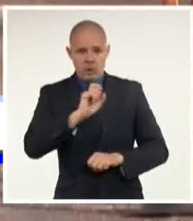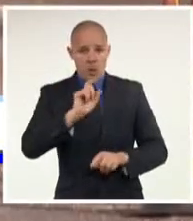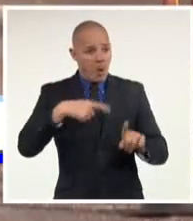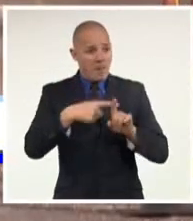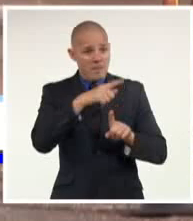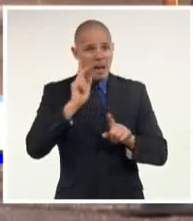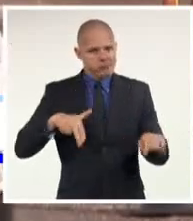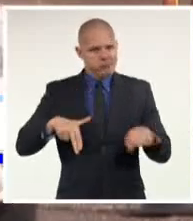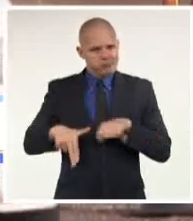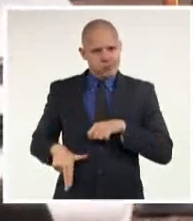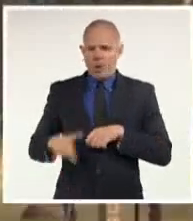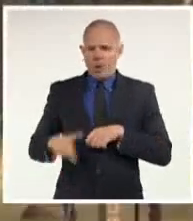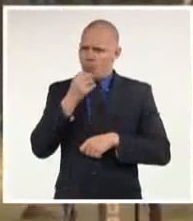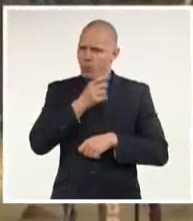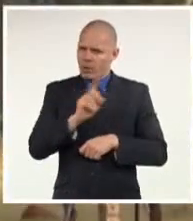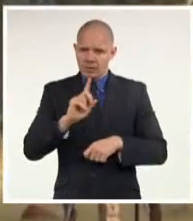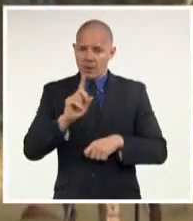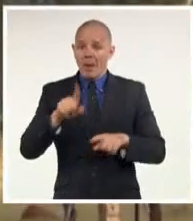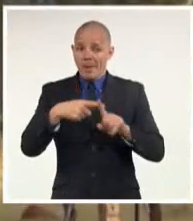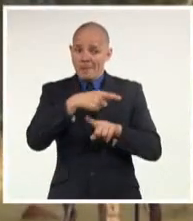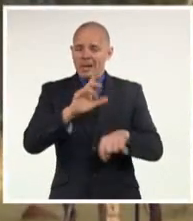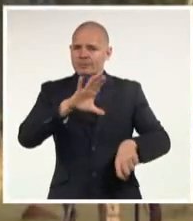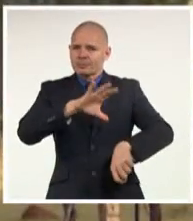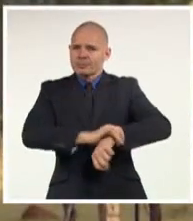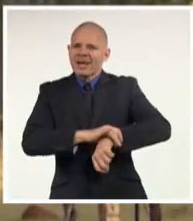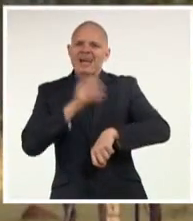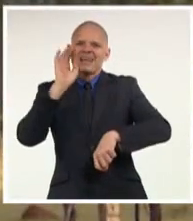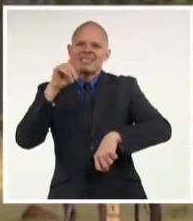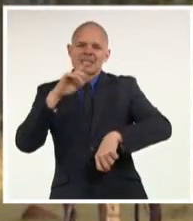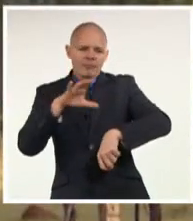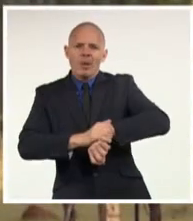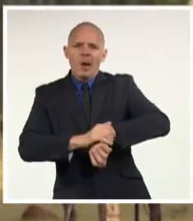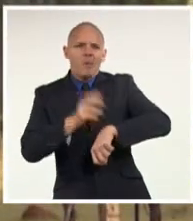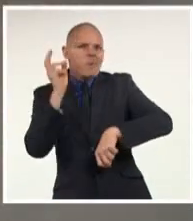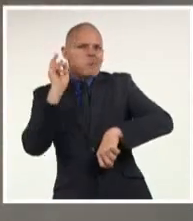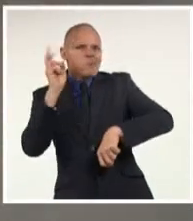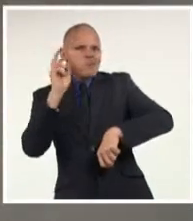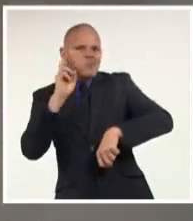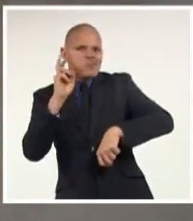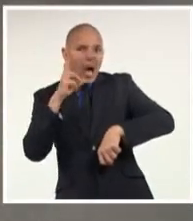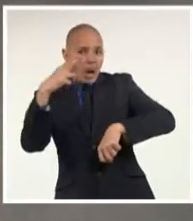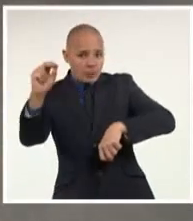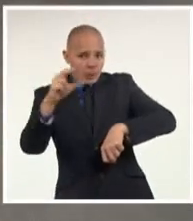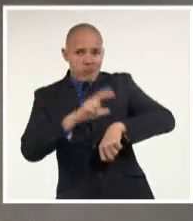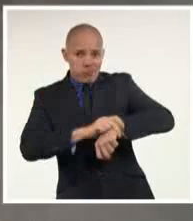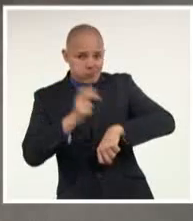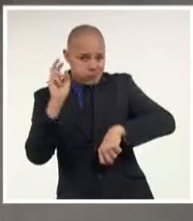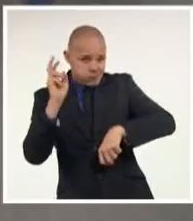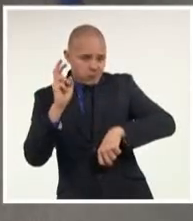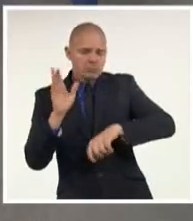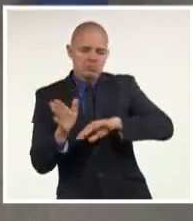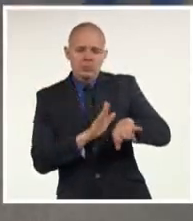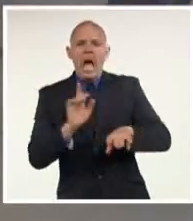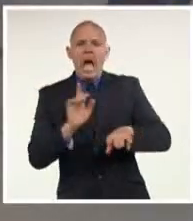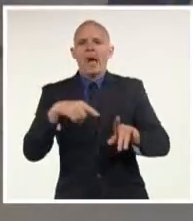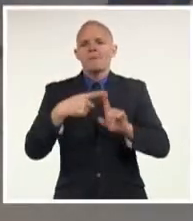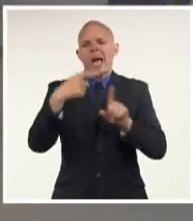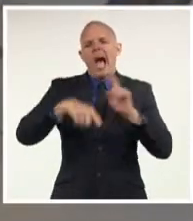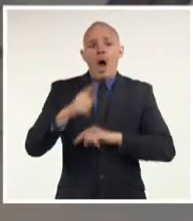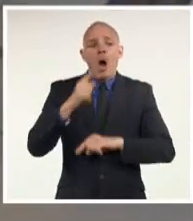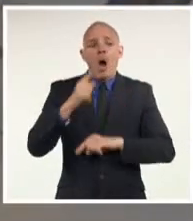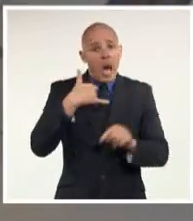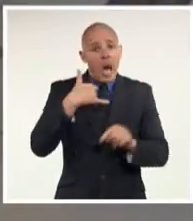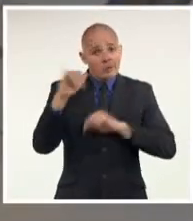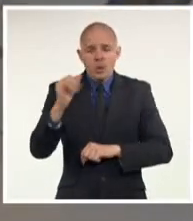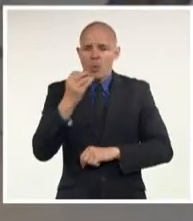llevar una tovillera electrónica. La institución estableció que, entre otras de las regulaciones a cumplir, está además la prohibición de la salida del